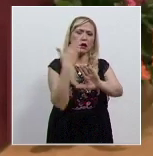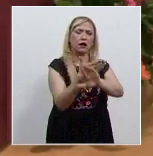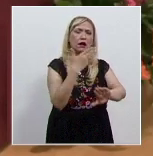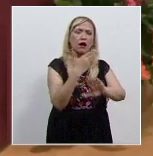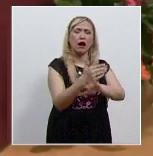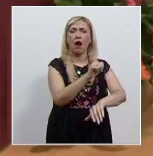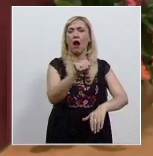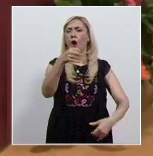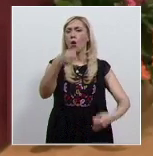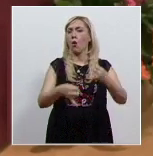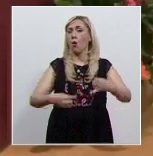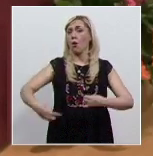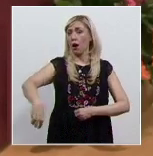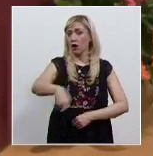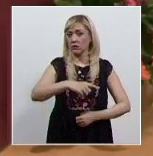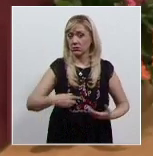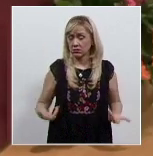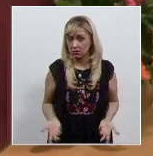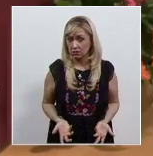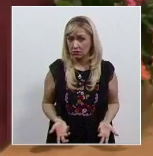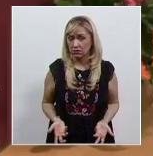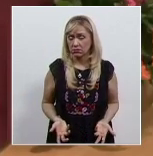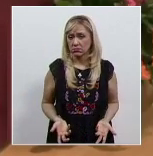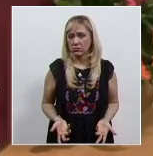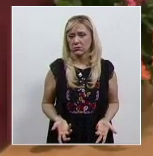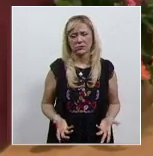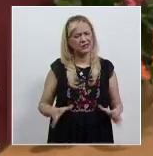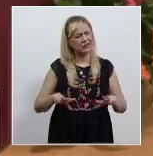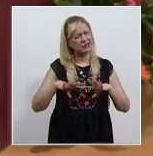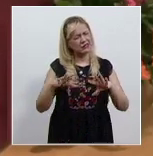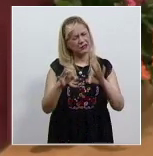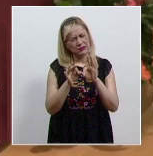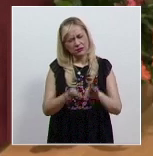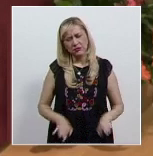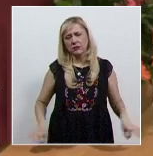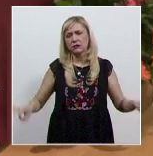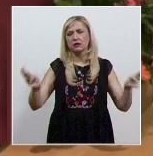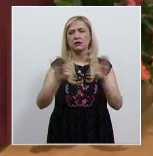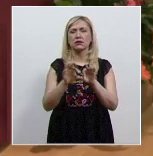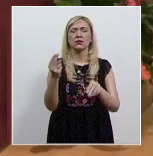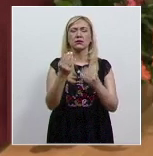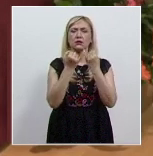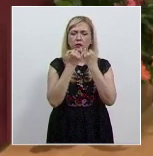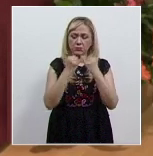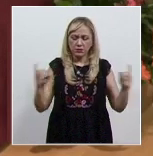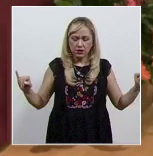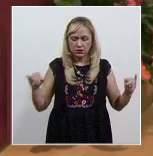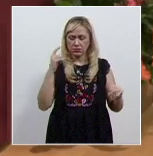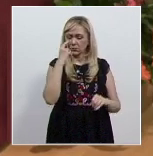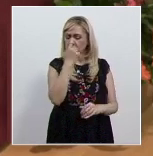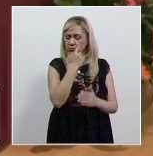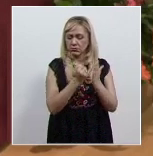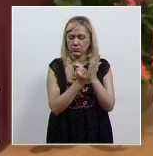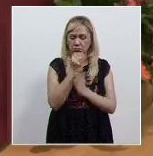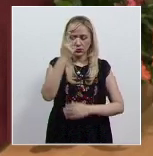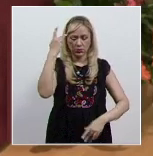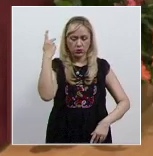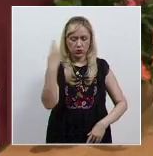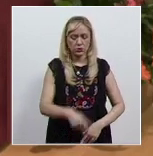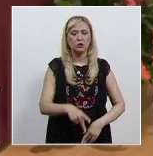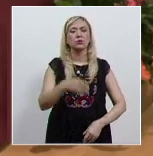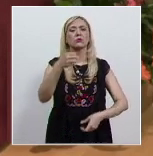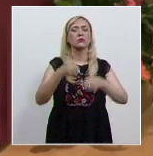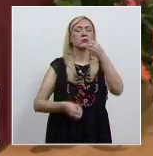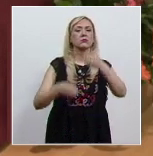La prudencia y la distancia del poder político son fundamentales para fortalecer la independencia y la autonomía de las autoridades electorales